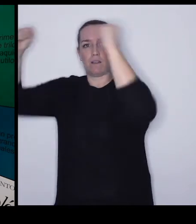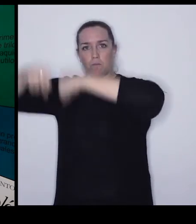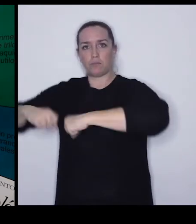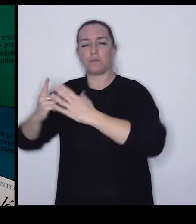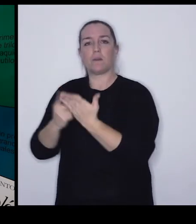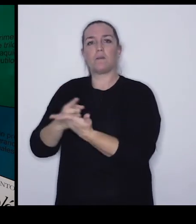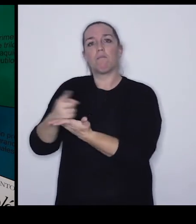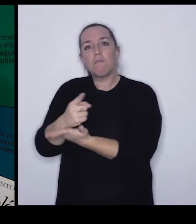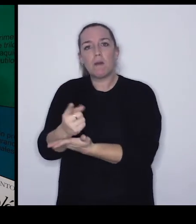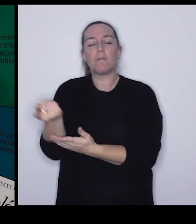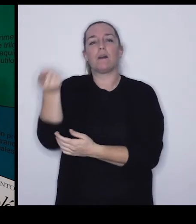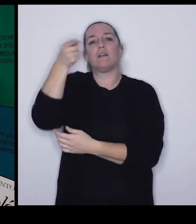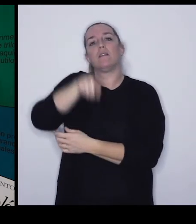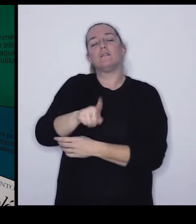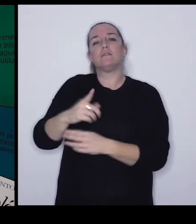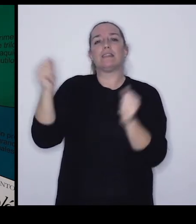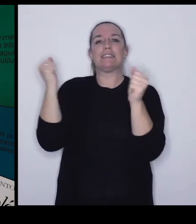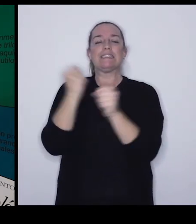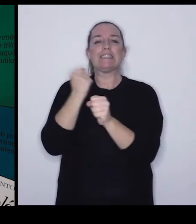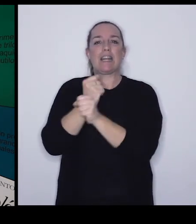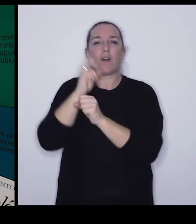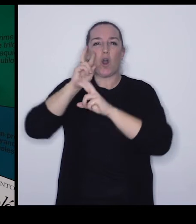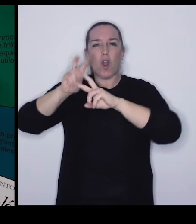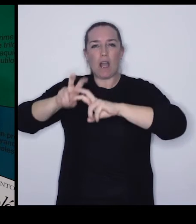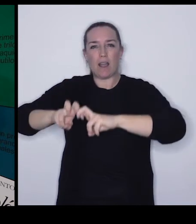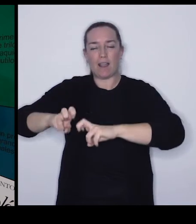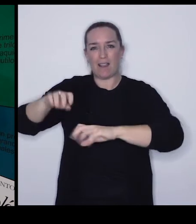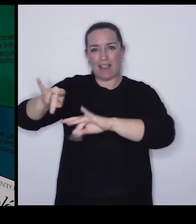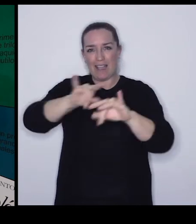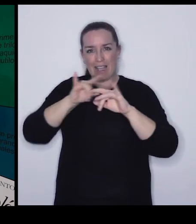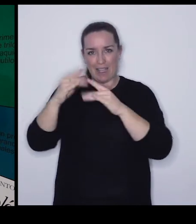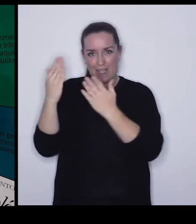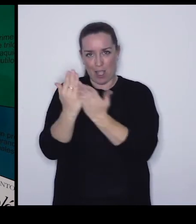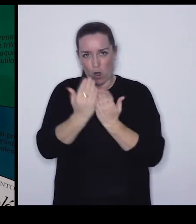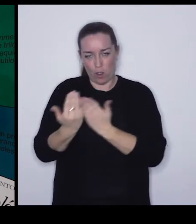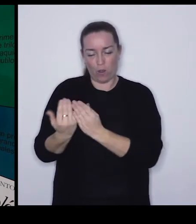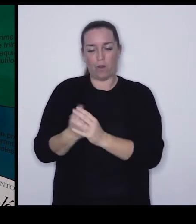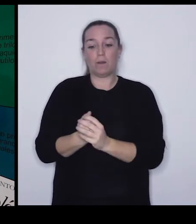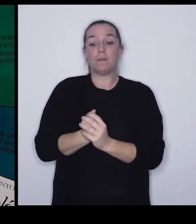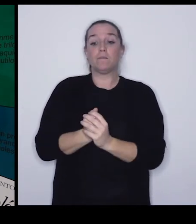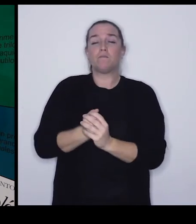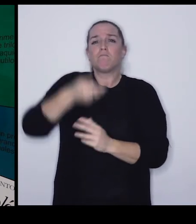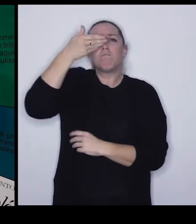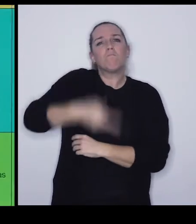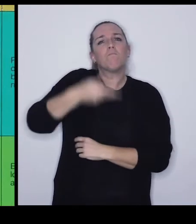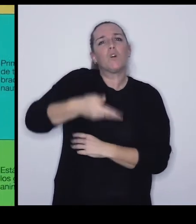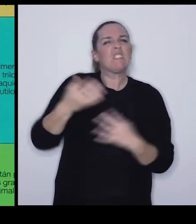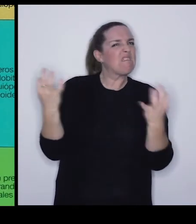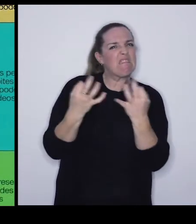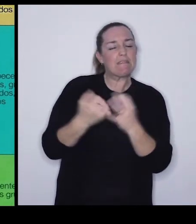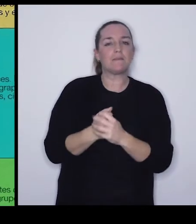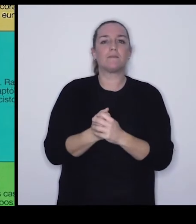...se utilizan en los mapas y trabajos geológicos. Como hito más importante podemos